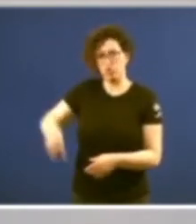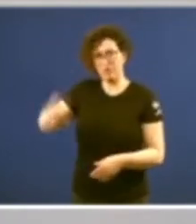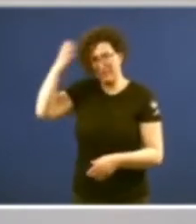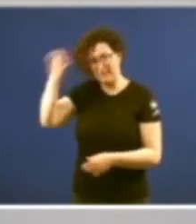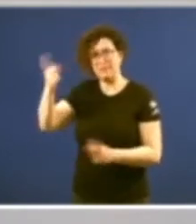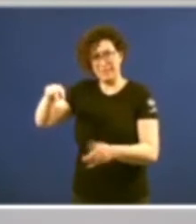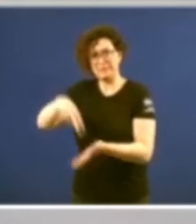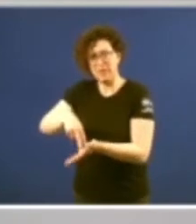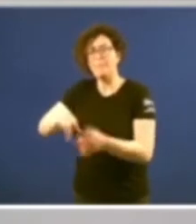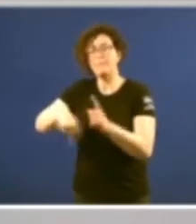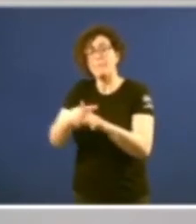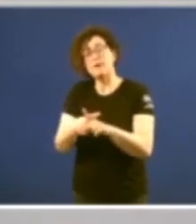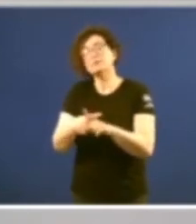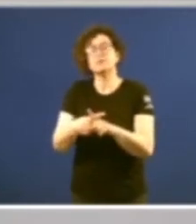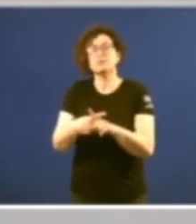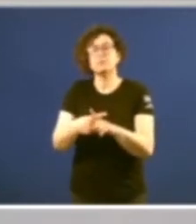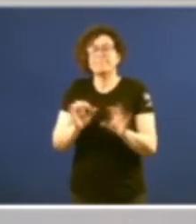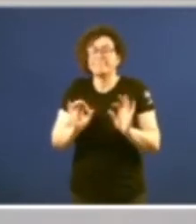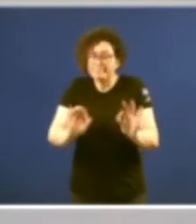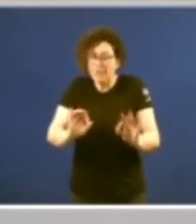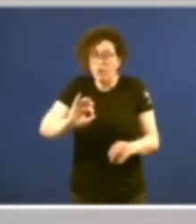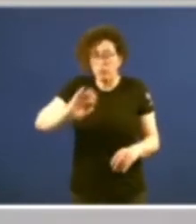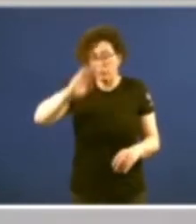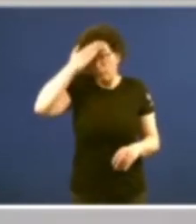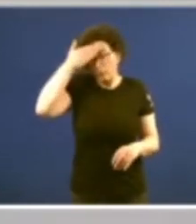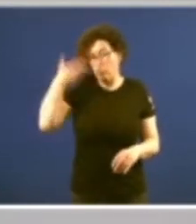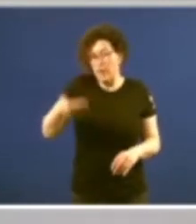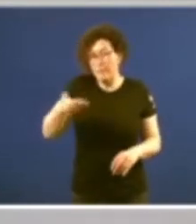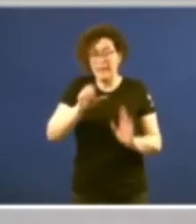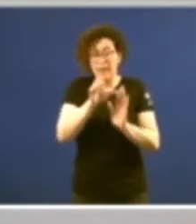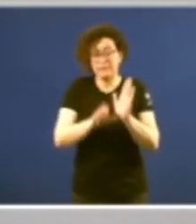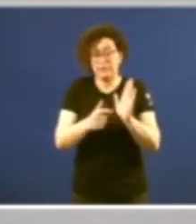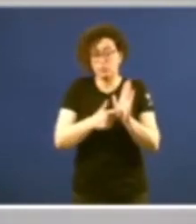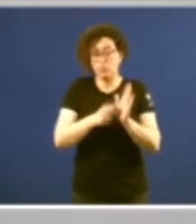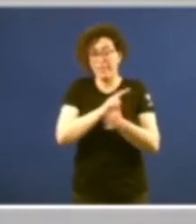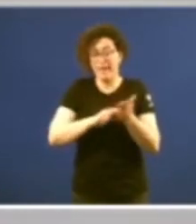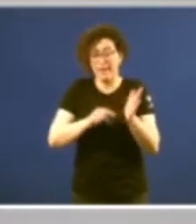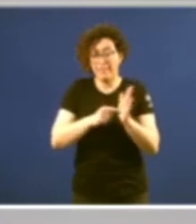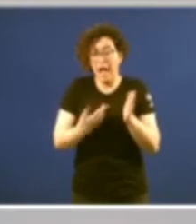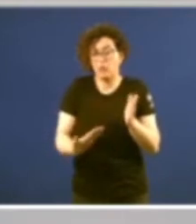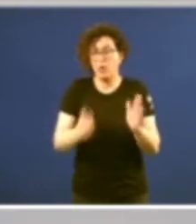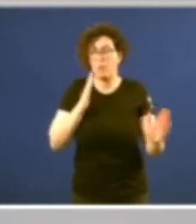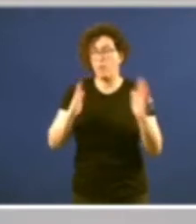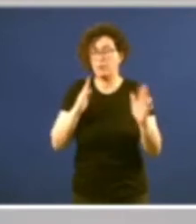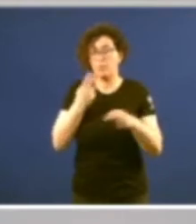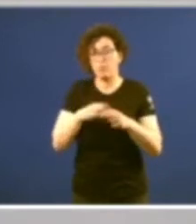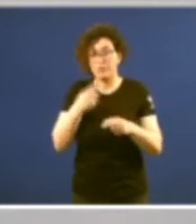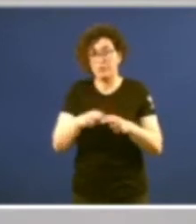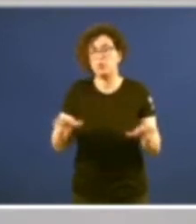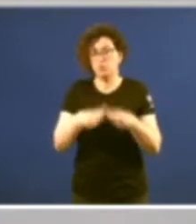finalmente, o núcleo fundamental, o que ha suposto o Estatuto de Galicia en o actual momento político e social.